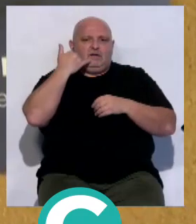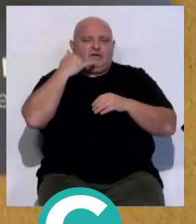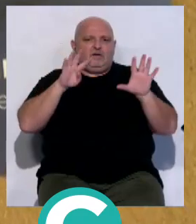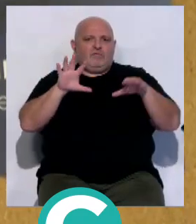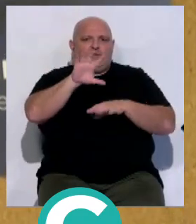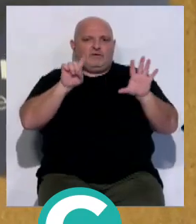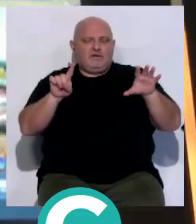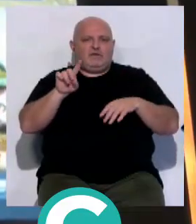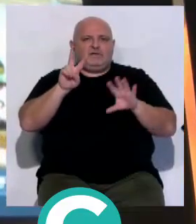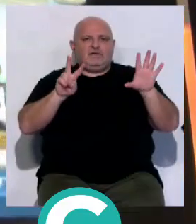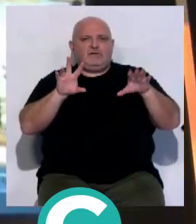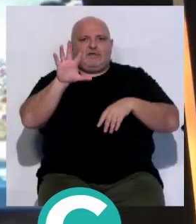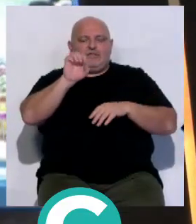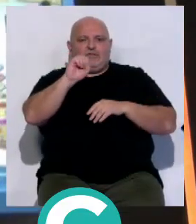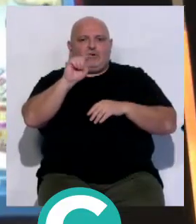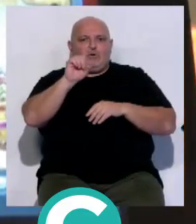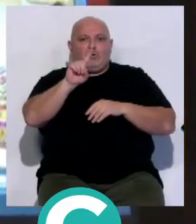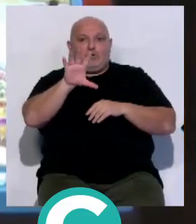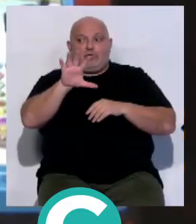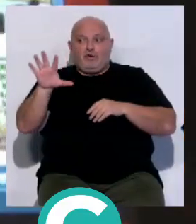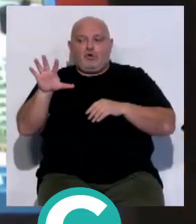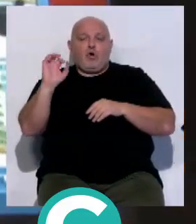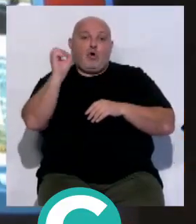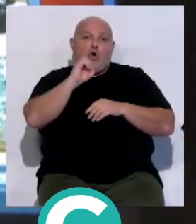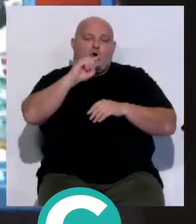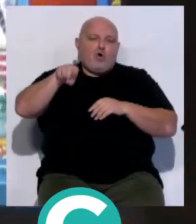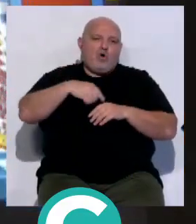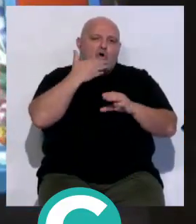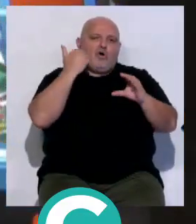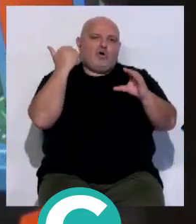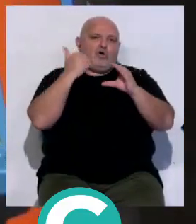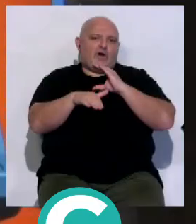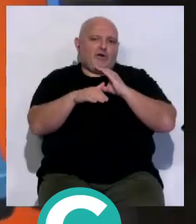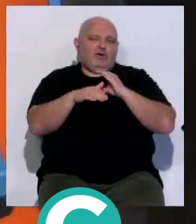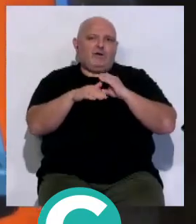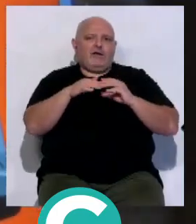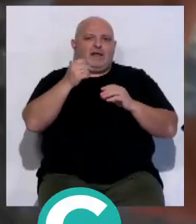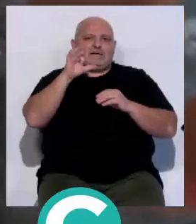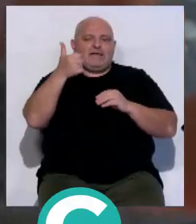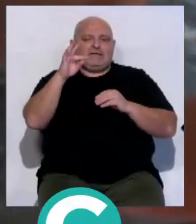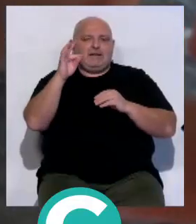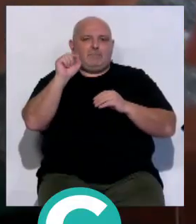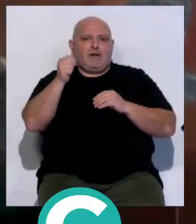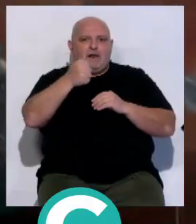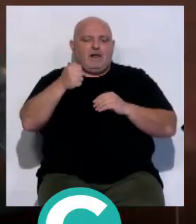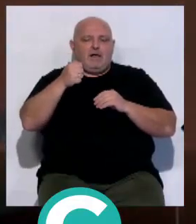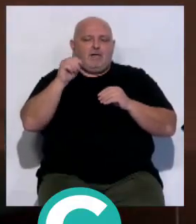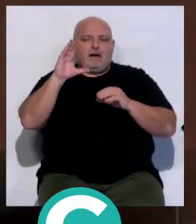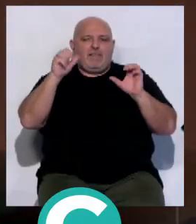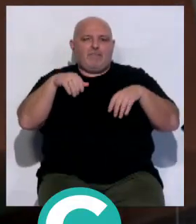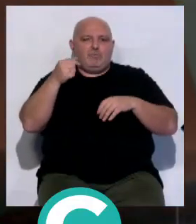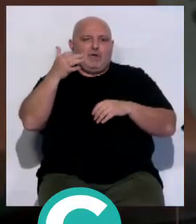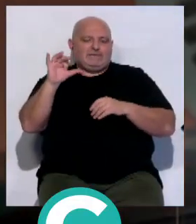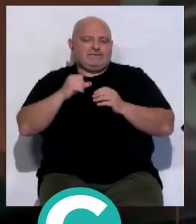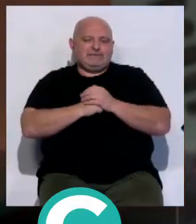956-750-155 o en el correo electrónico sat arroba cadiz punto